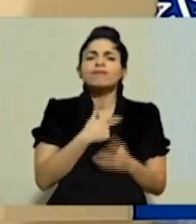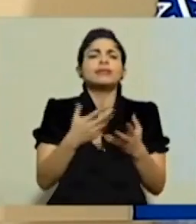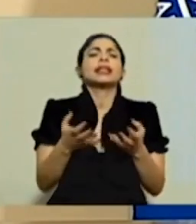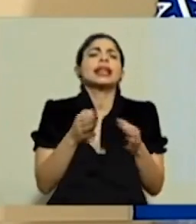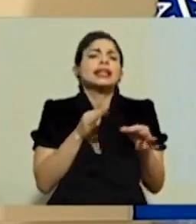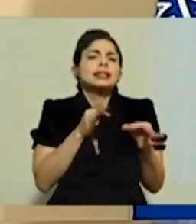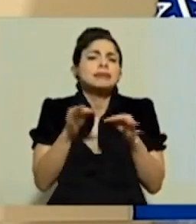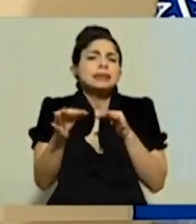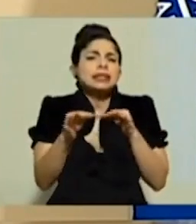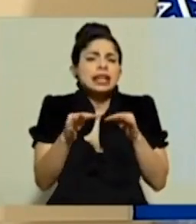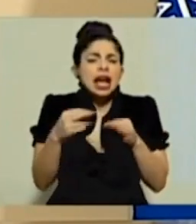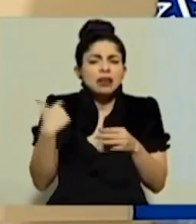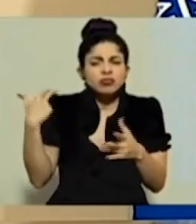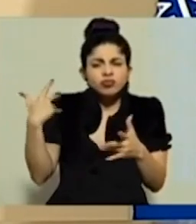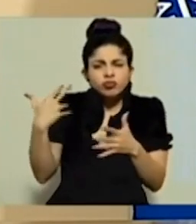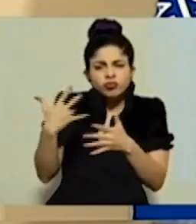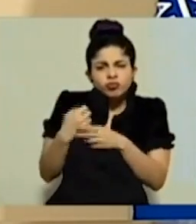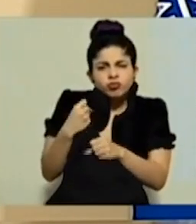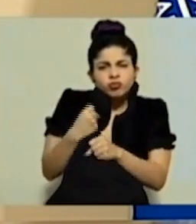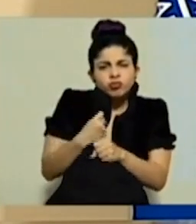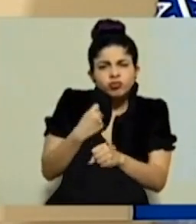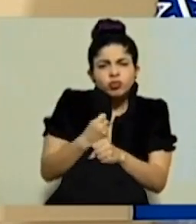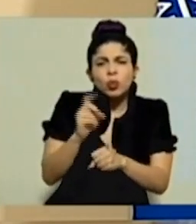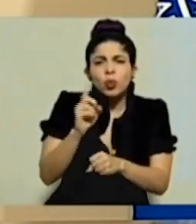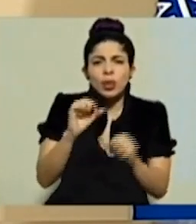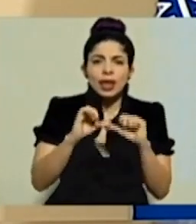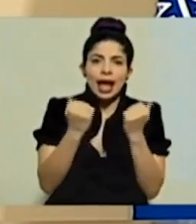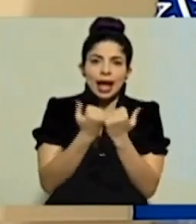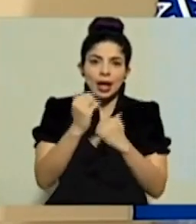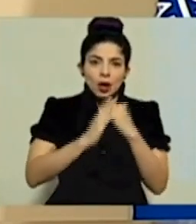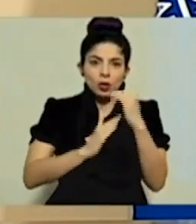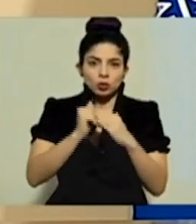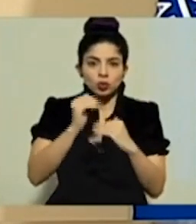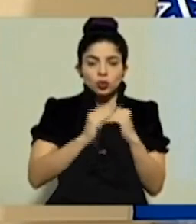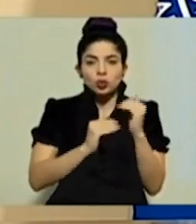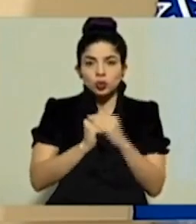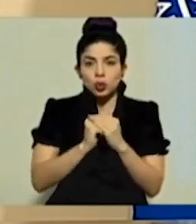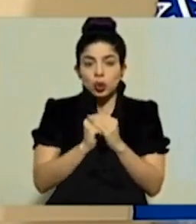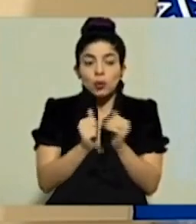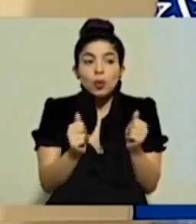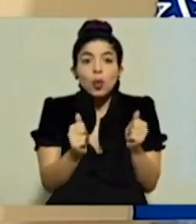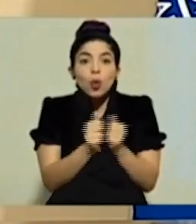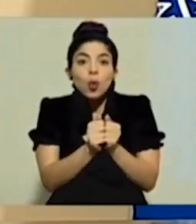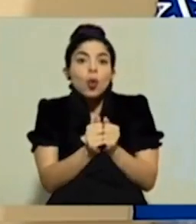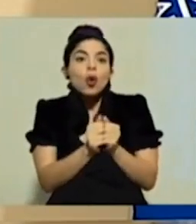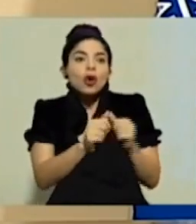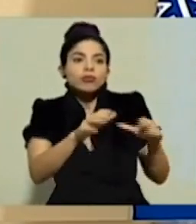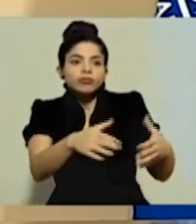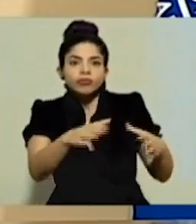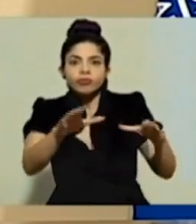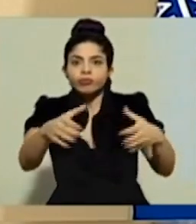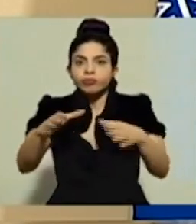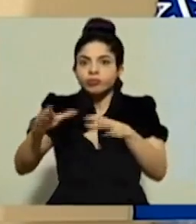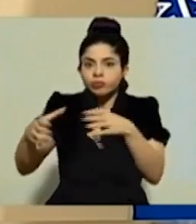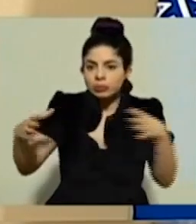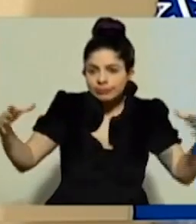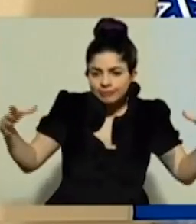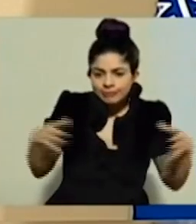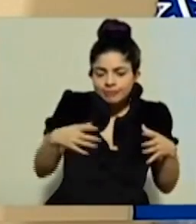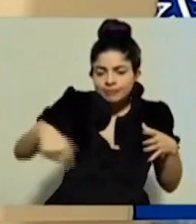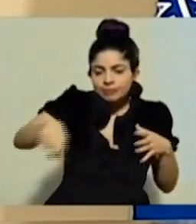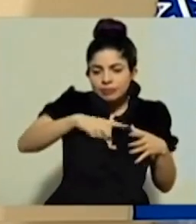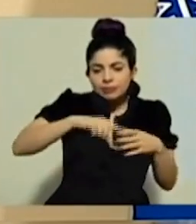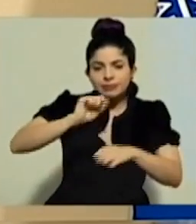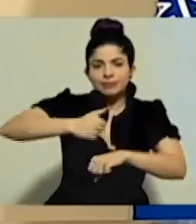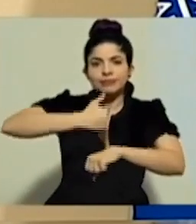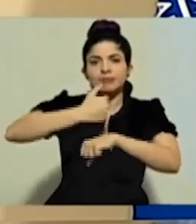explicarles la labor que hemos realizado en el sector construcción y de una forma con los diferentes actores con relación al